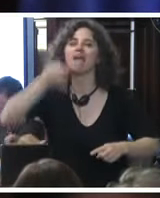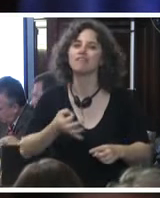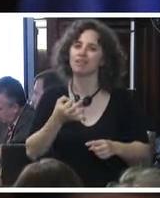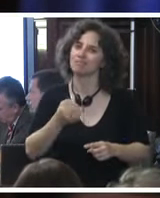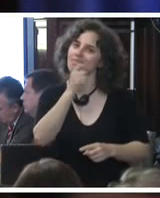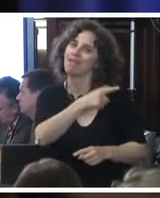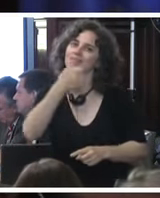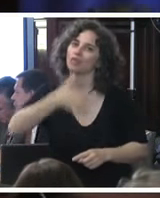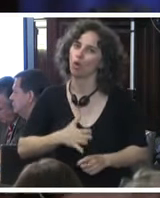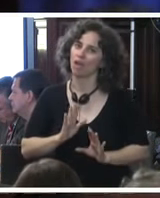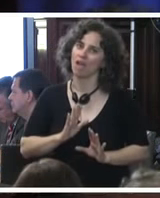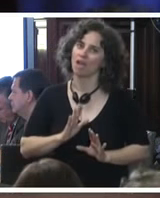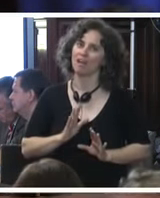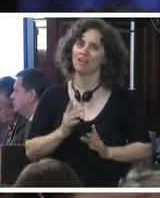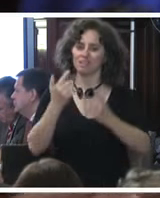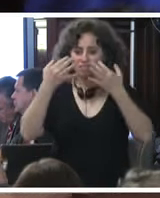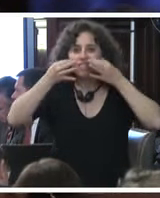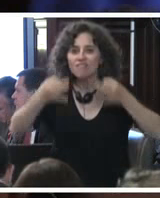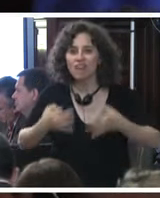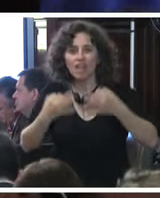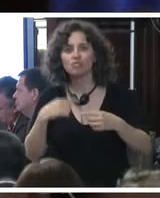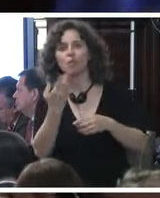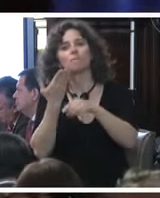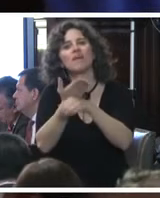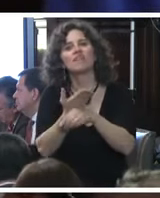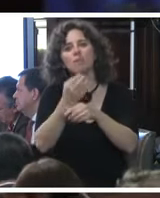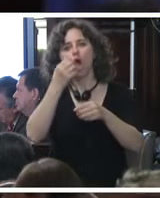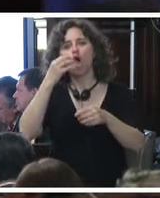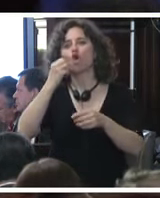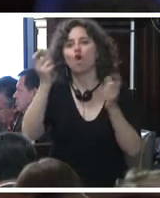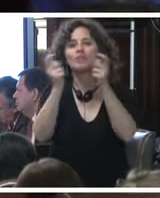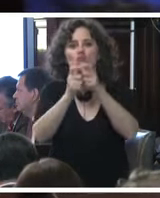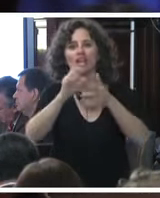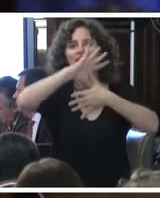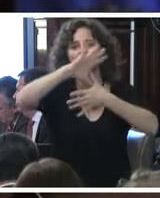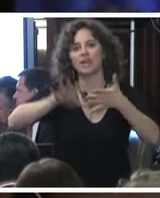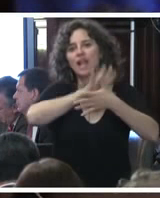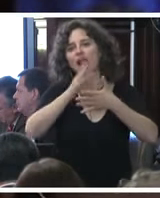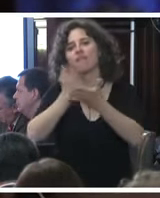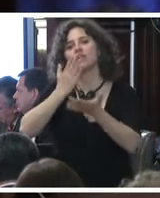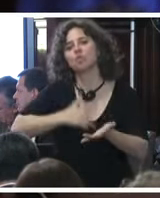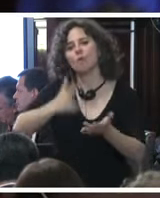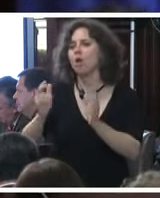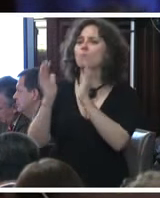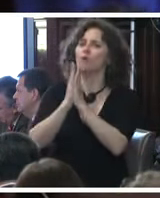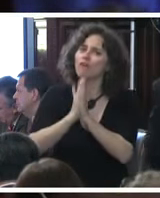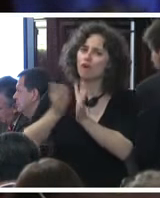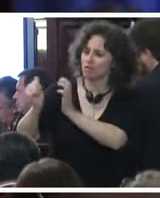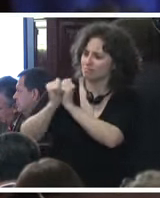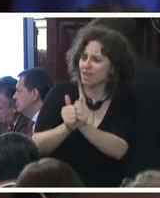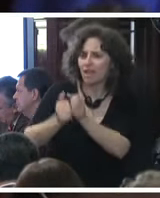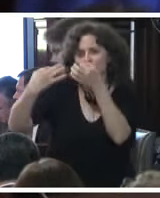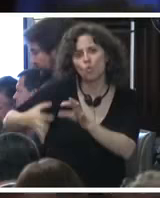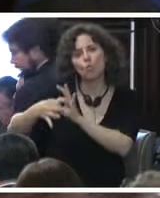De verdad, nosotros le pedimos a la Comisión Interamericana de Derechos Humanos que siga con nosotros hasta saber en